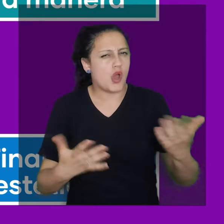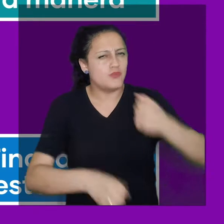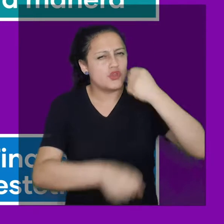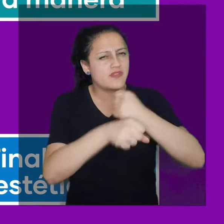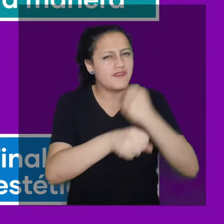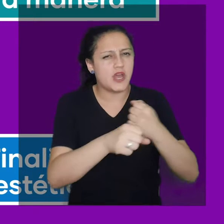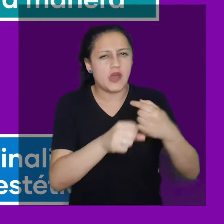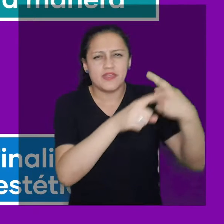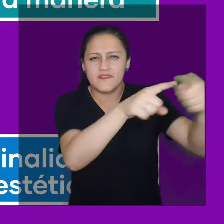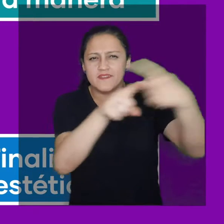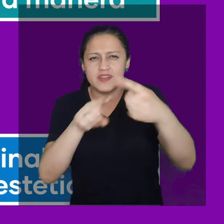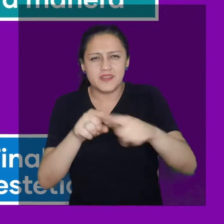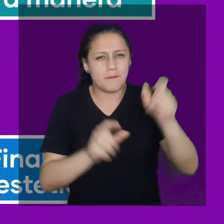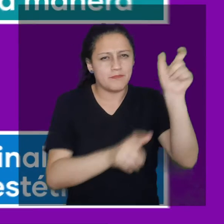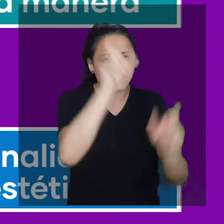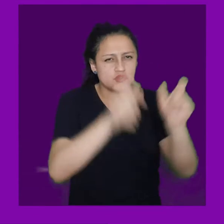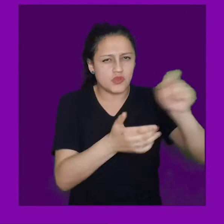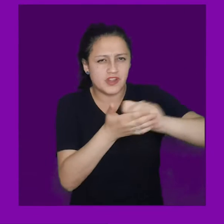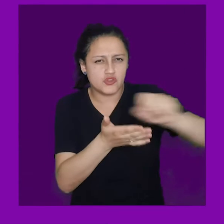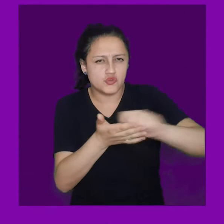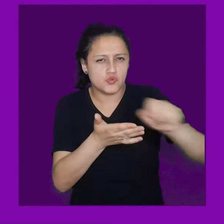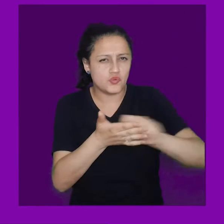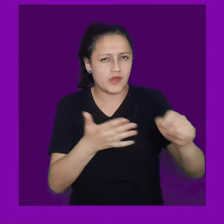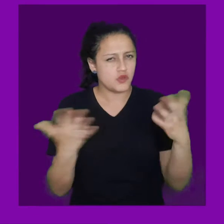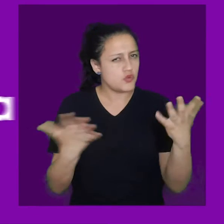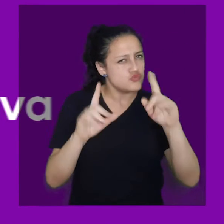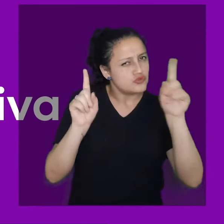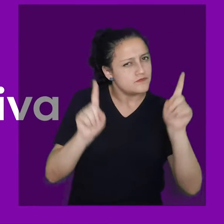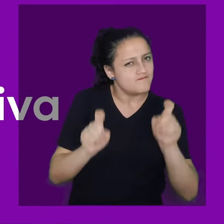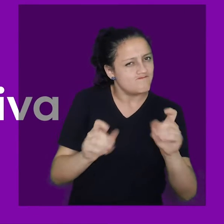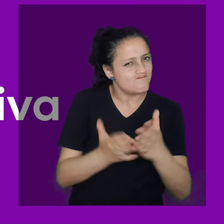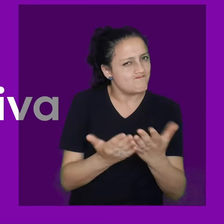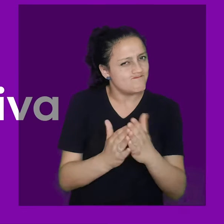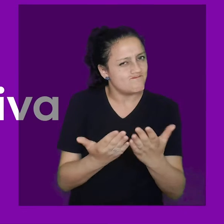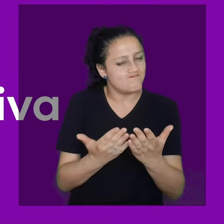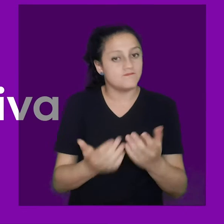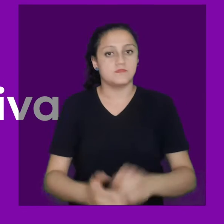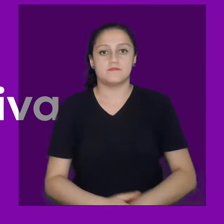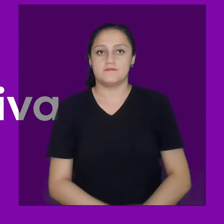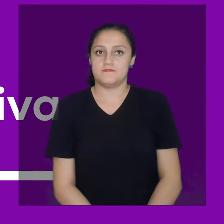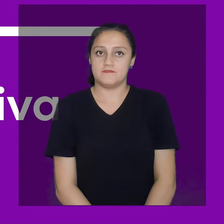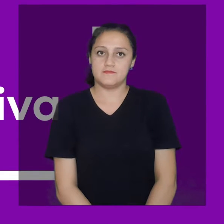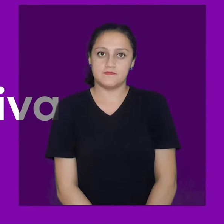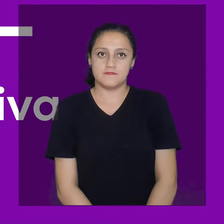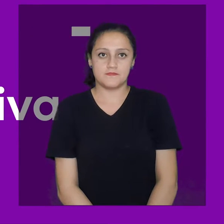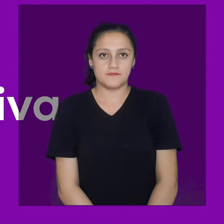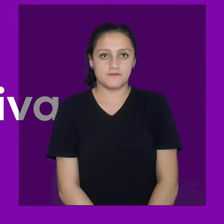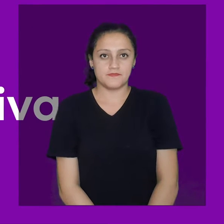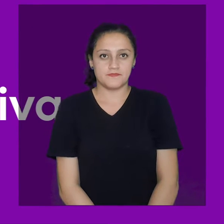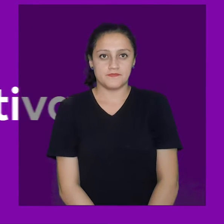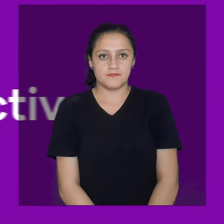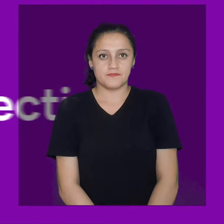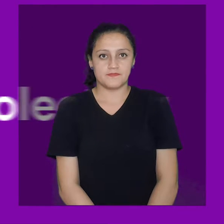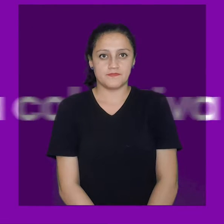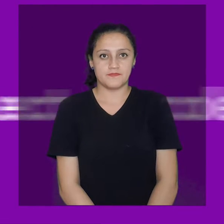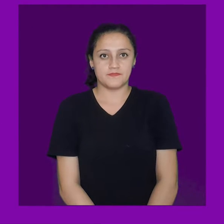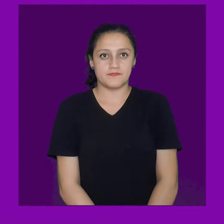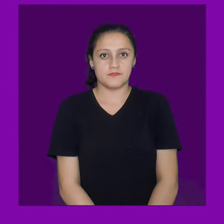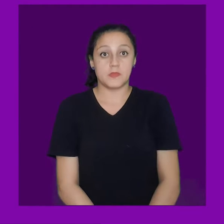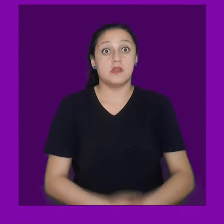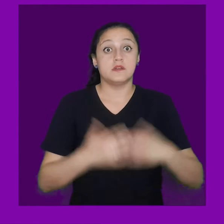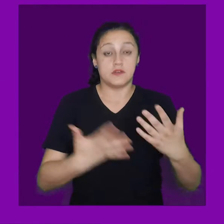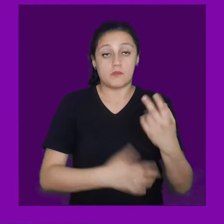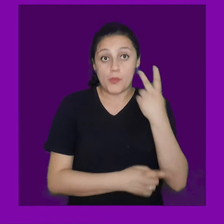finalidad estética. Ahora, ¿cómo podemos contribuir al trabajo literario tanto en la lectura como en la escritura de otros?